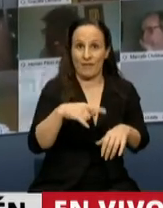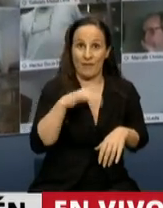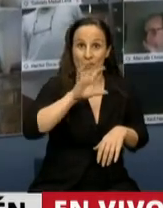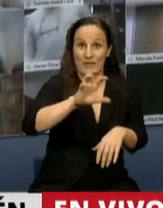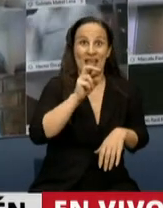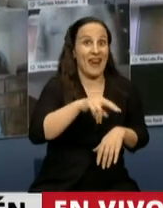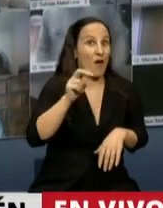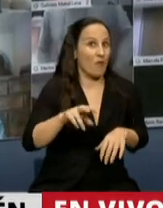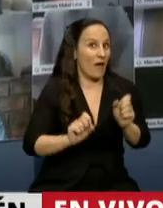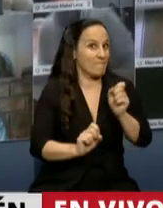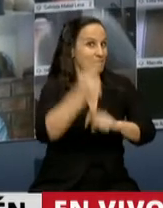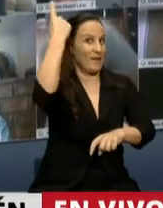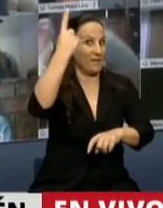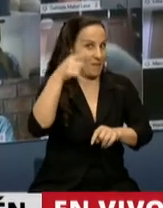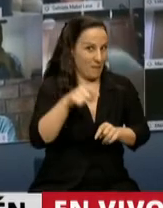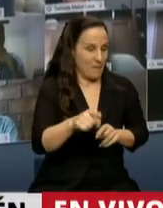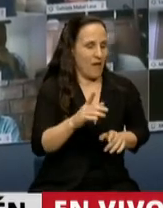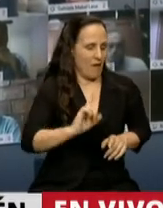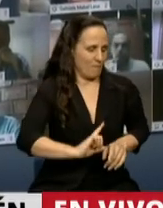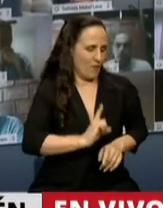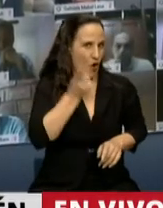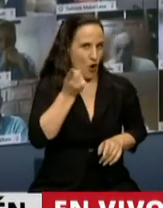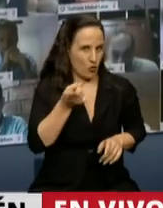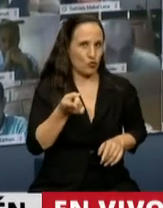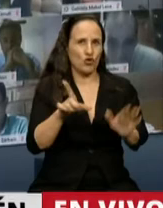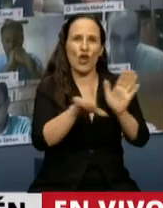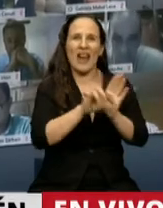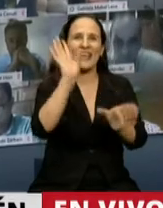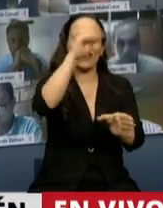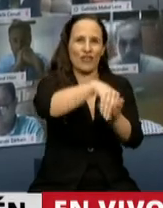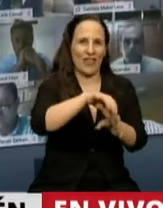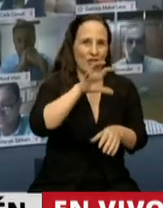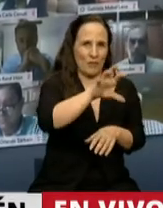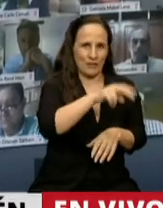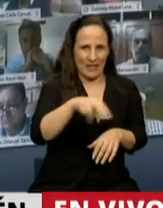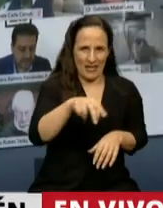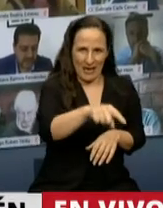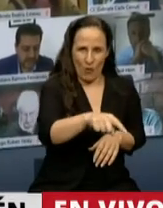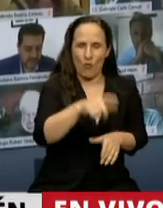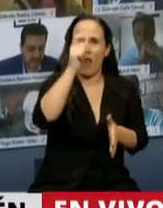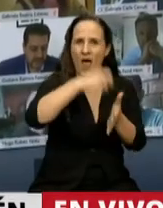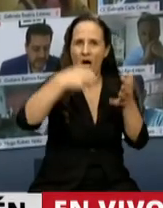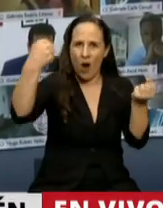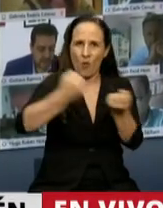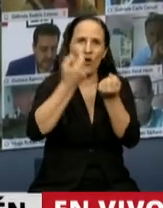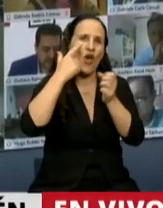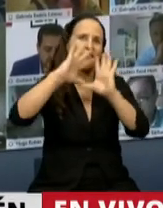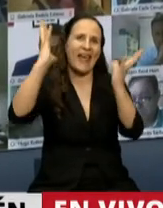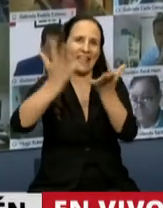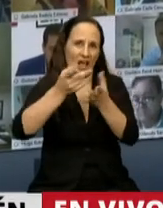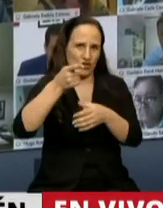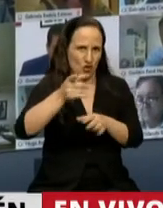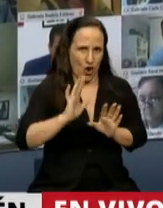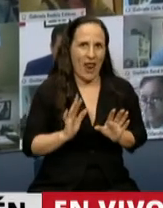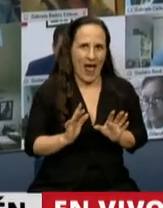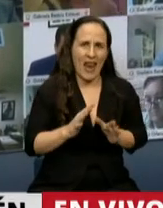pioneros en la modificatoria de nuestra legislación interna respecto a los tratados y acuerdos internacionales que son